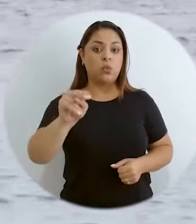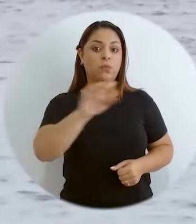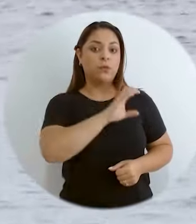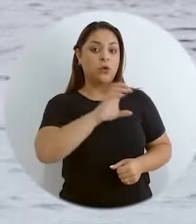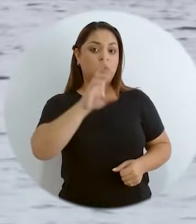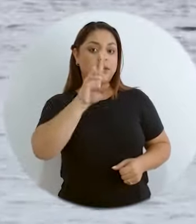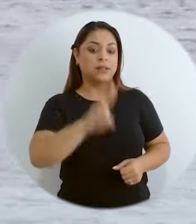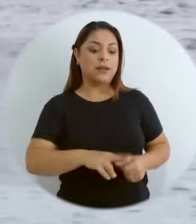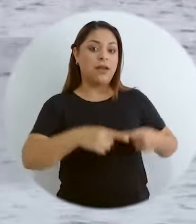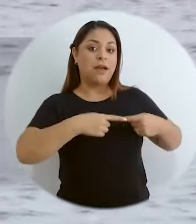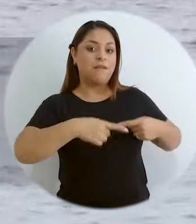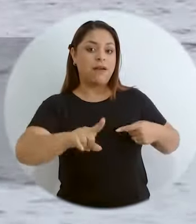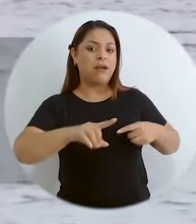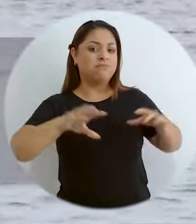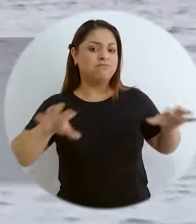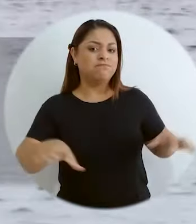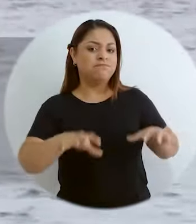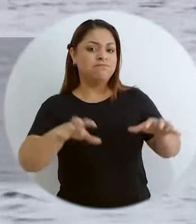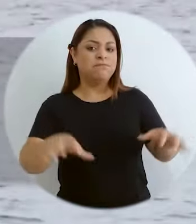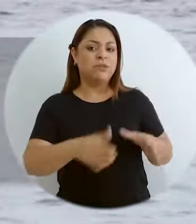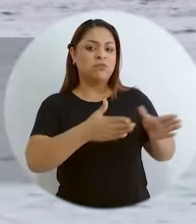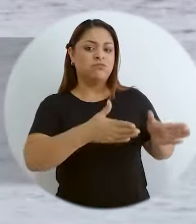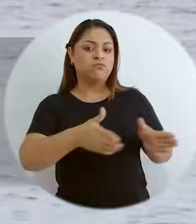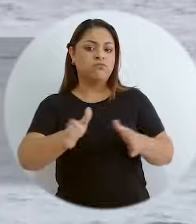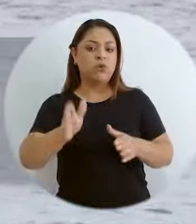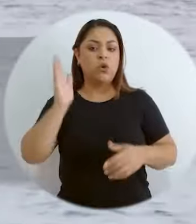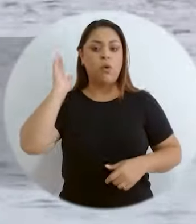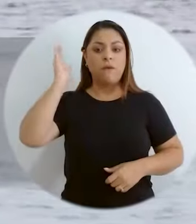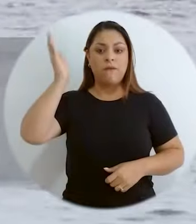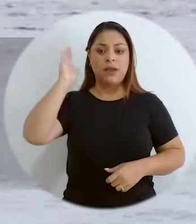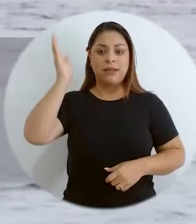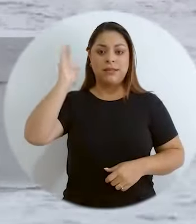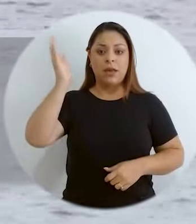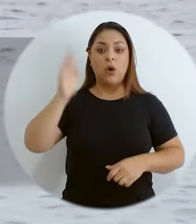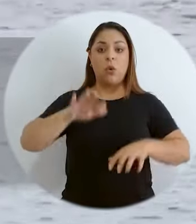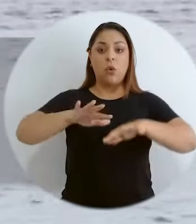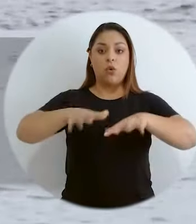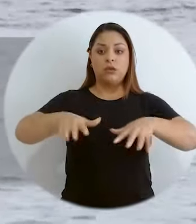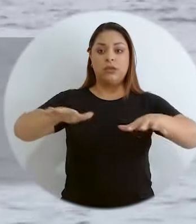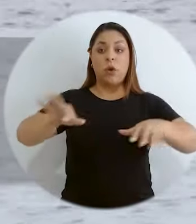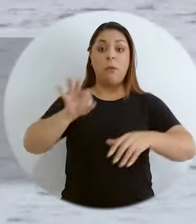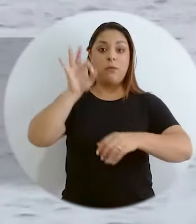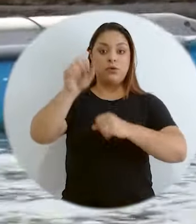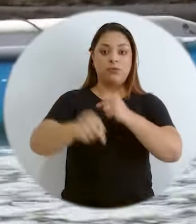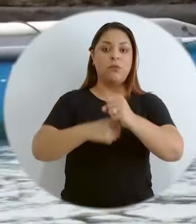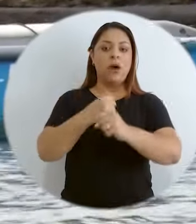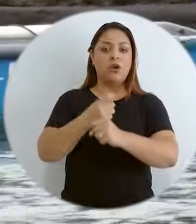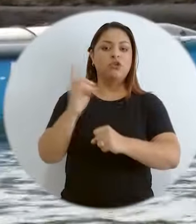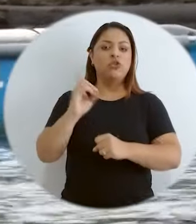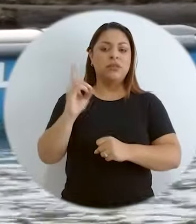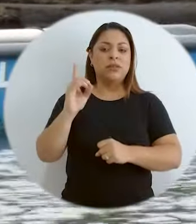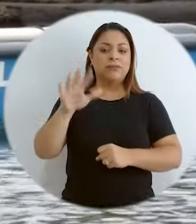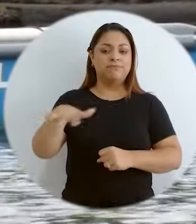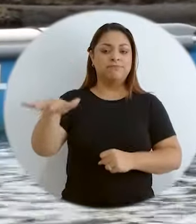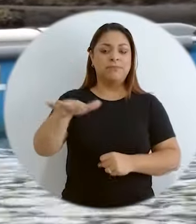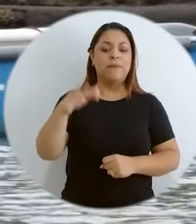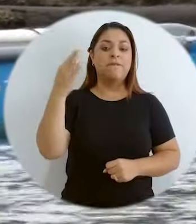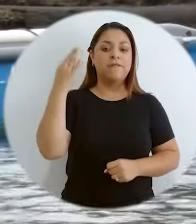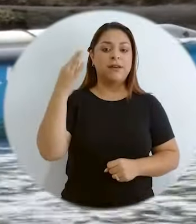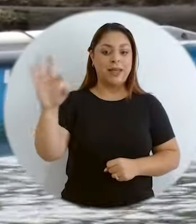el evento preparatorio a la conferencia de los océanos, que va a ser el próximo año en Francia. Y eso pues le da una proyección